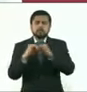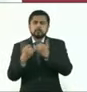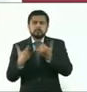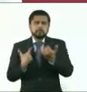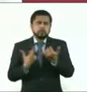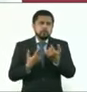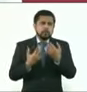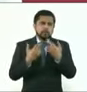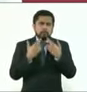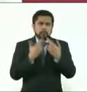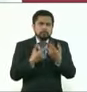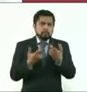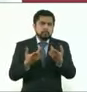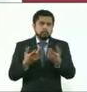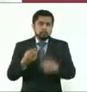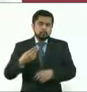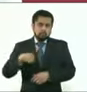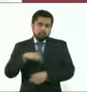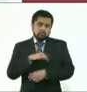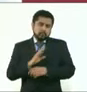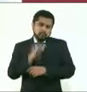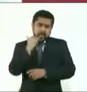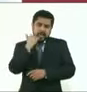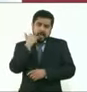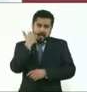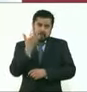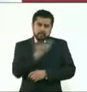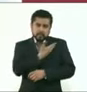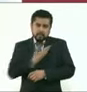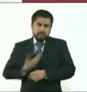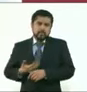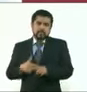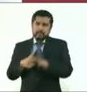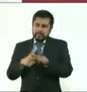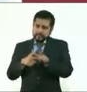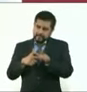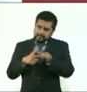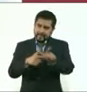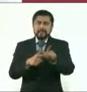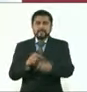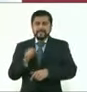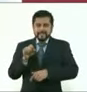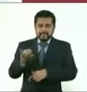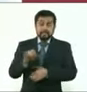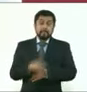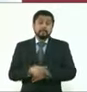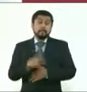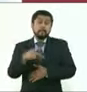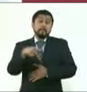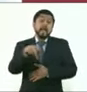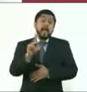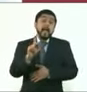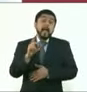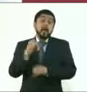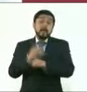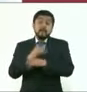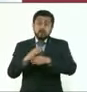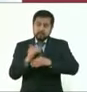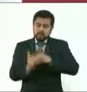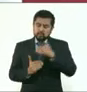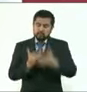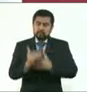queremos que siga el presidente, pero ya la información que tienen que dar estas